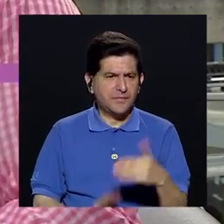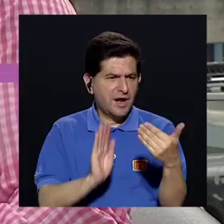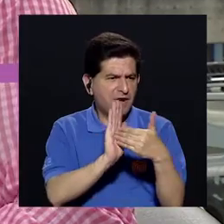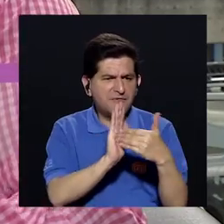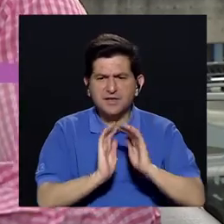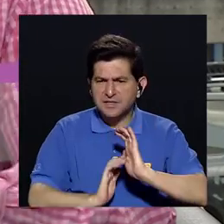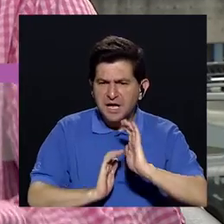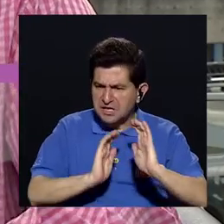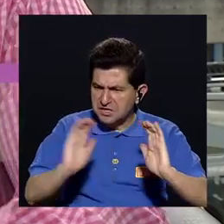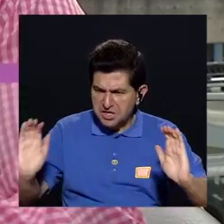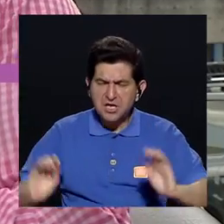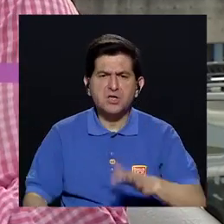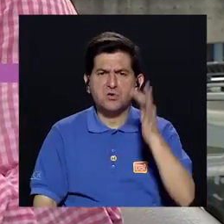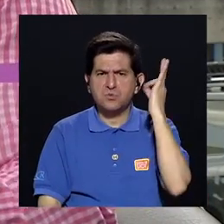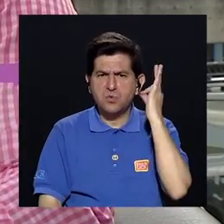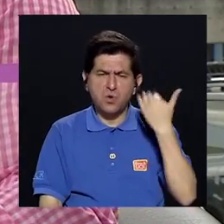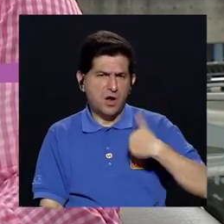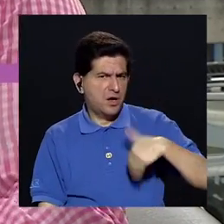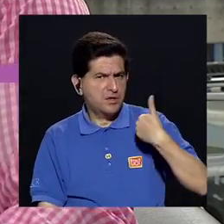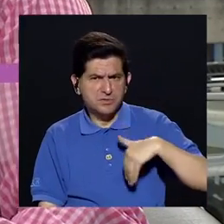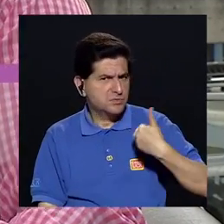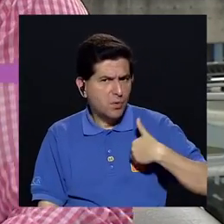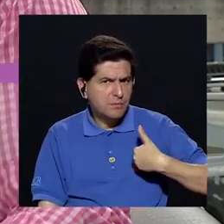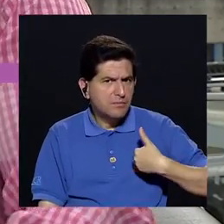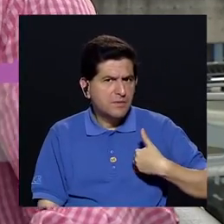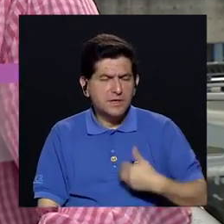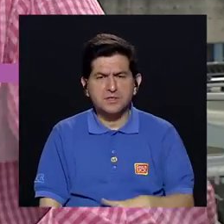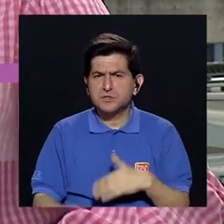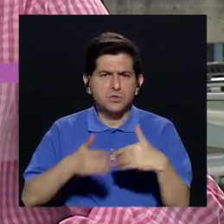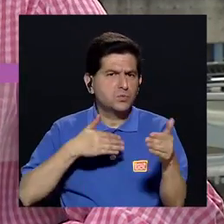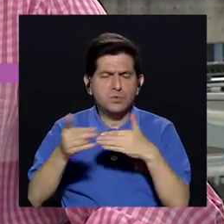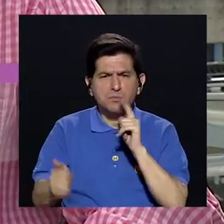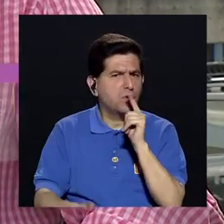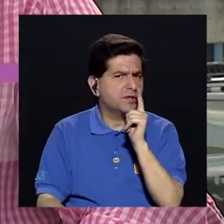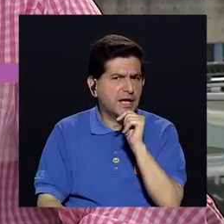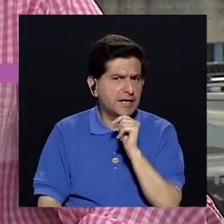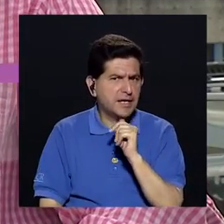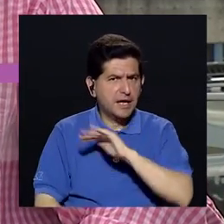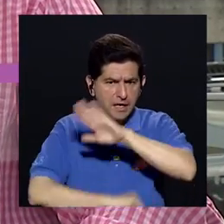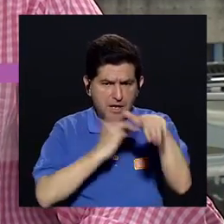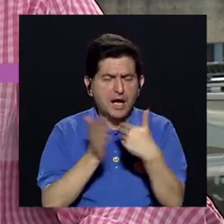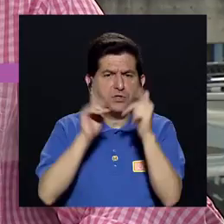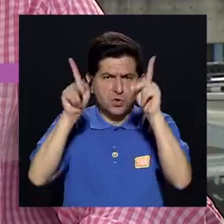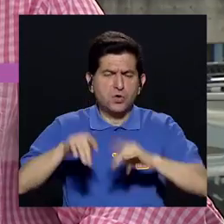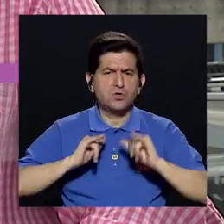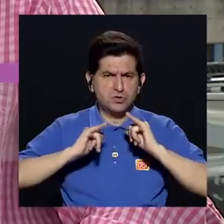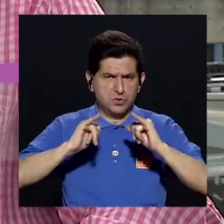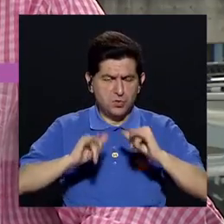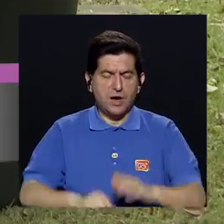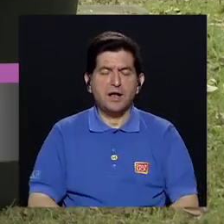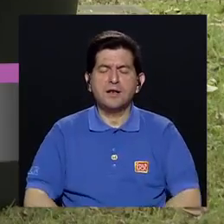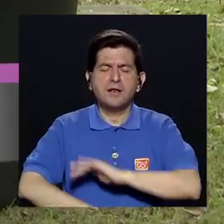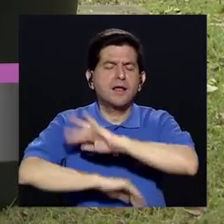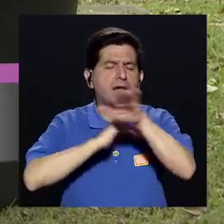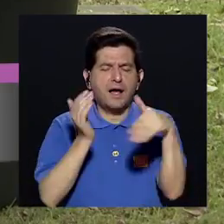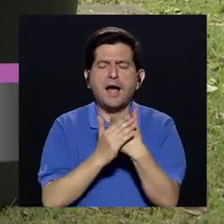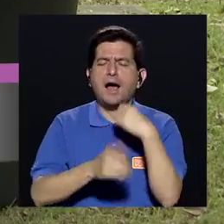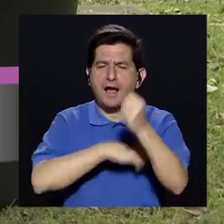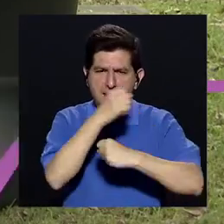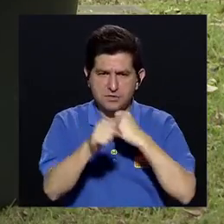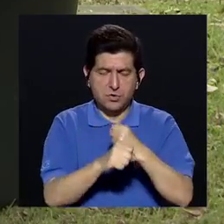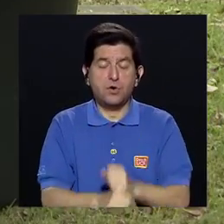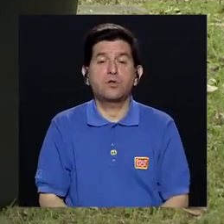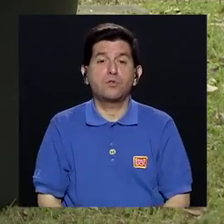Afecta a niños Mujeres Hombres O sea A cualquiera Lo puede afectar por igual A todas las edades Afecta Y de hecho Una de las